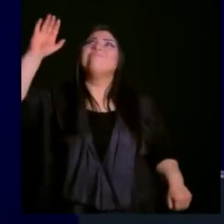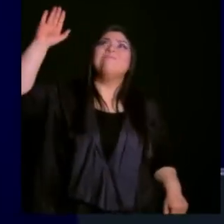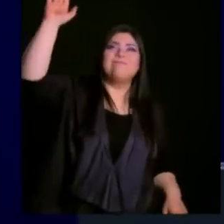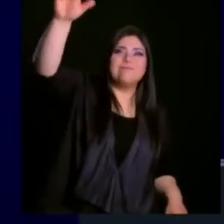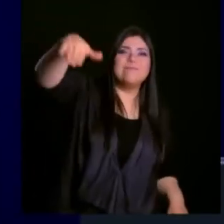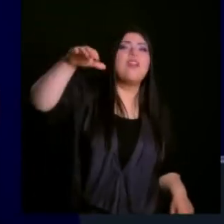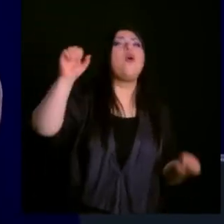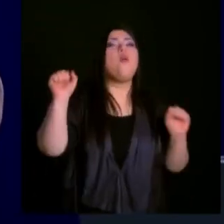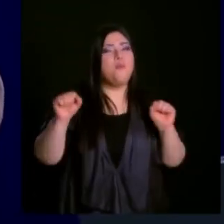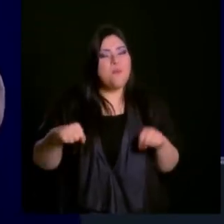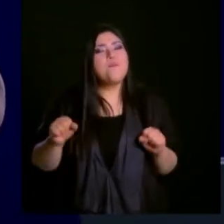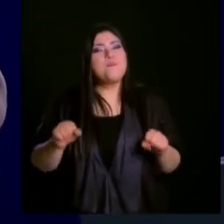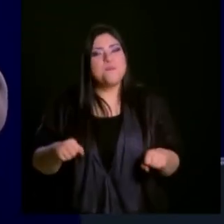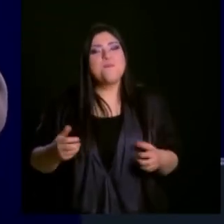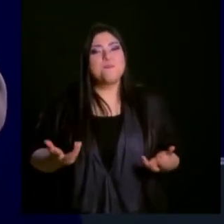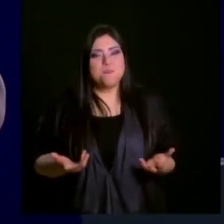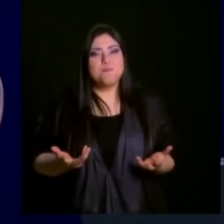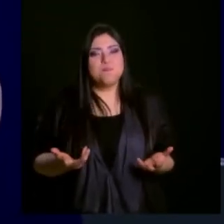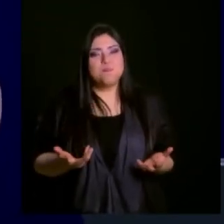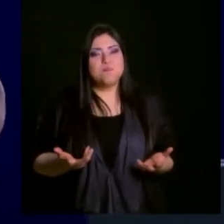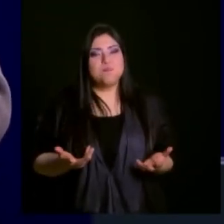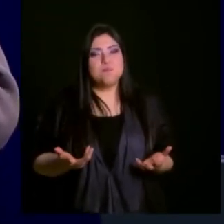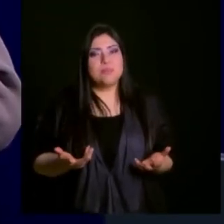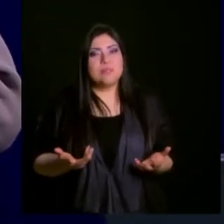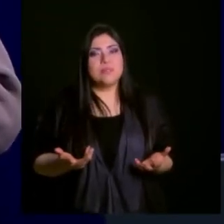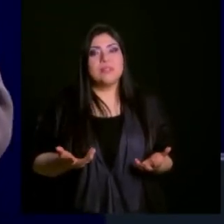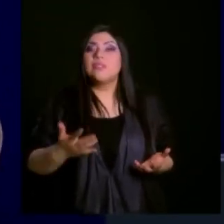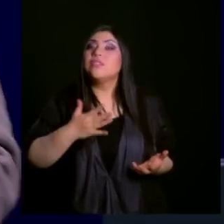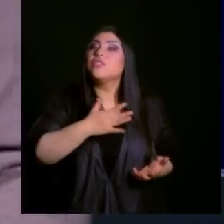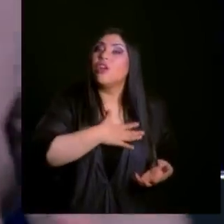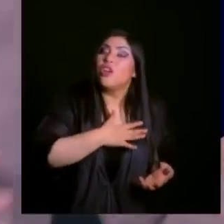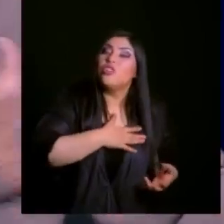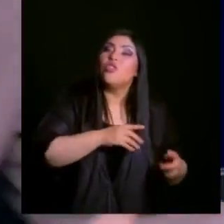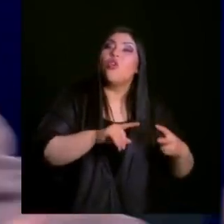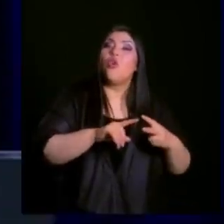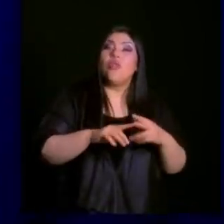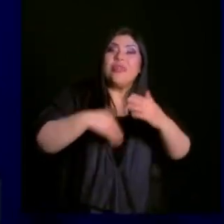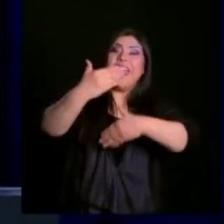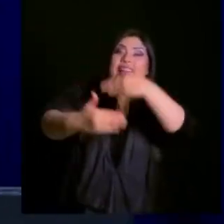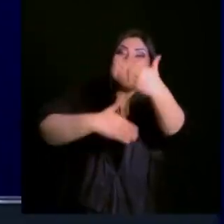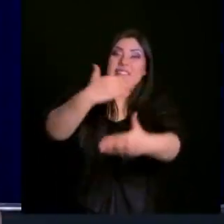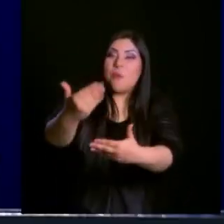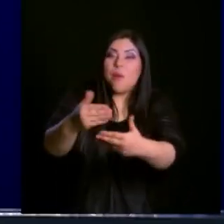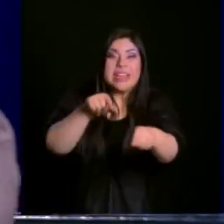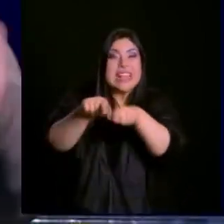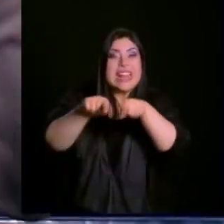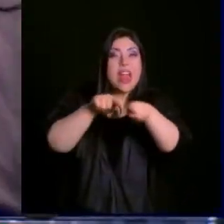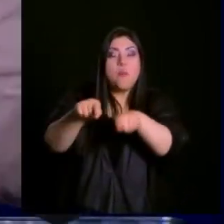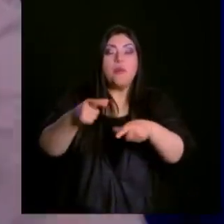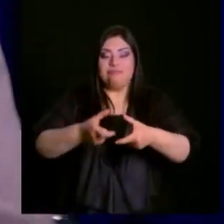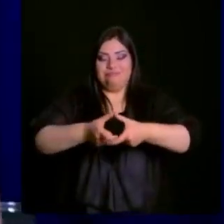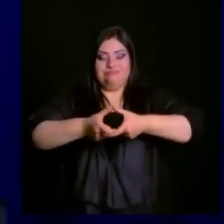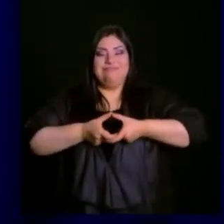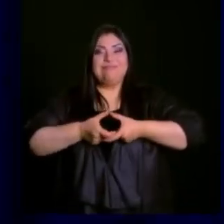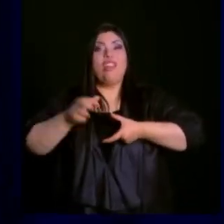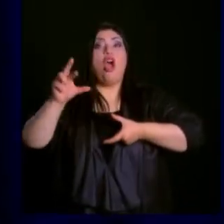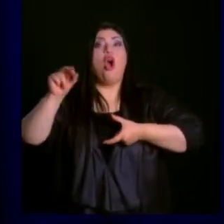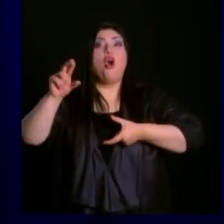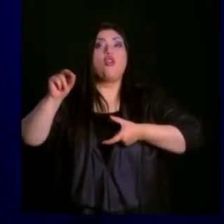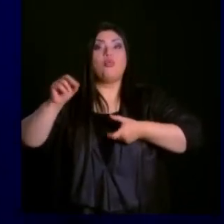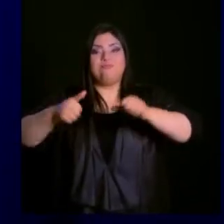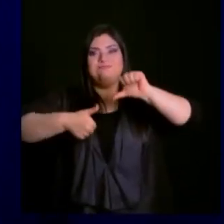oro. Es decir, no hubiera tenido yo una medalla de oro en mi vida. ¿Dónde empezó esa medalla de oro? Con los zapíos. Bien hechos.